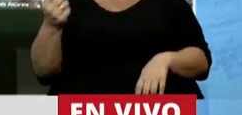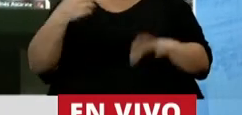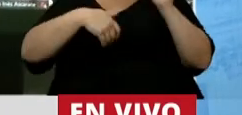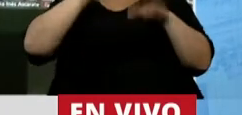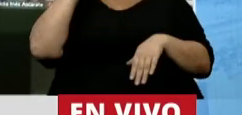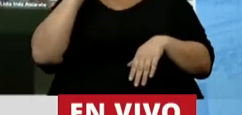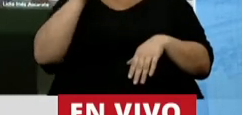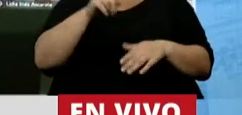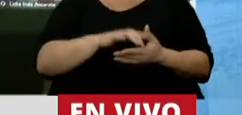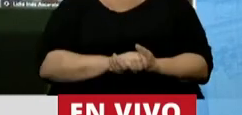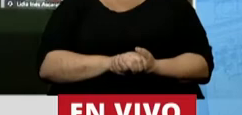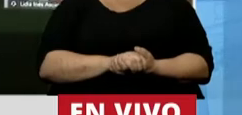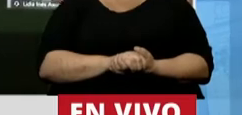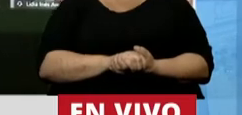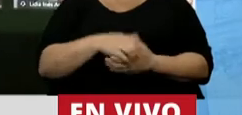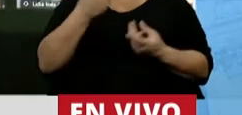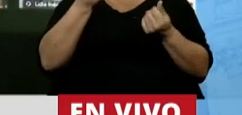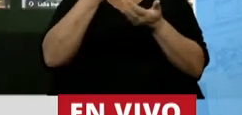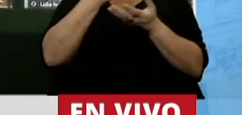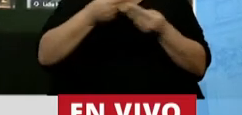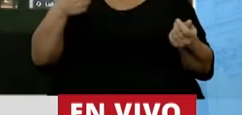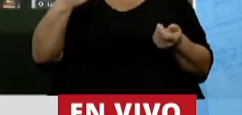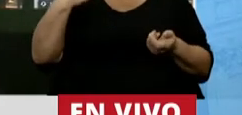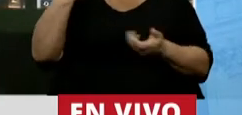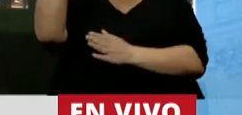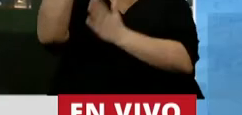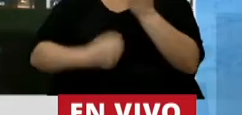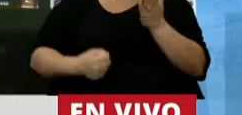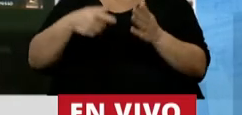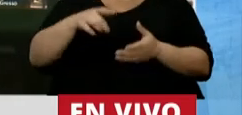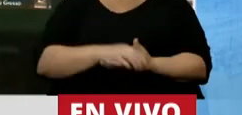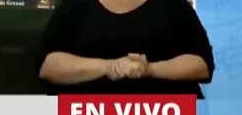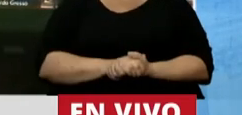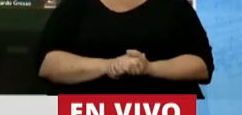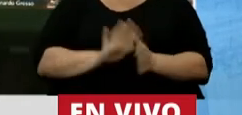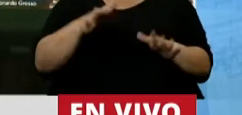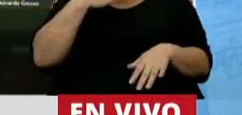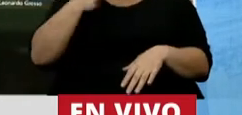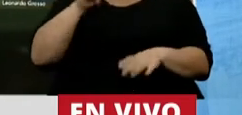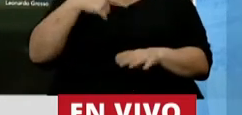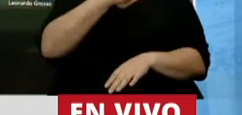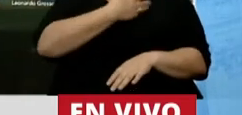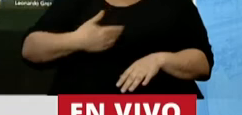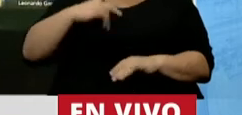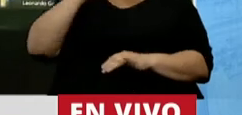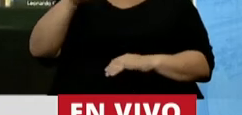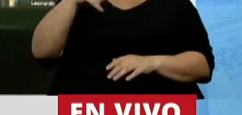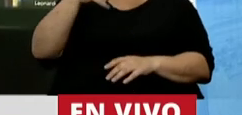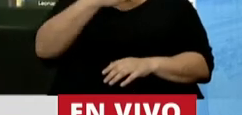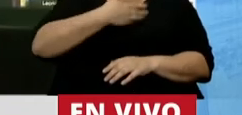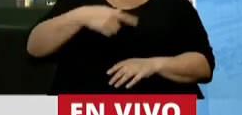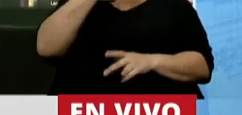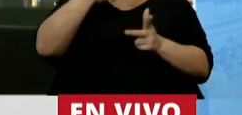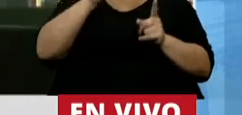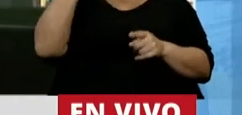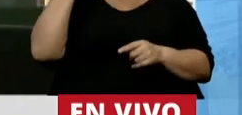Particularmente el habermicidio, que van a hacer con los haberes de los jubilados. Mire, presidente, el oficialismo tiene la particularidad, como